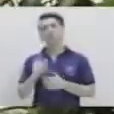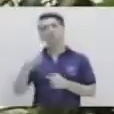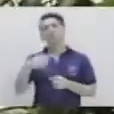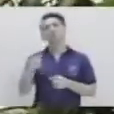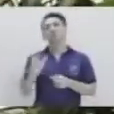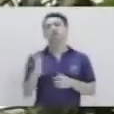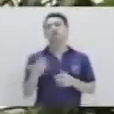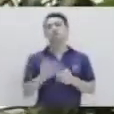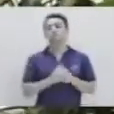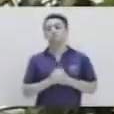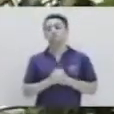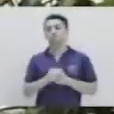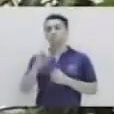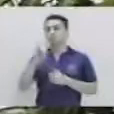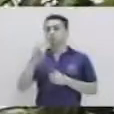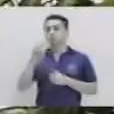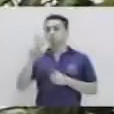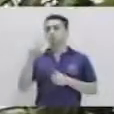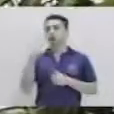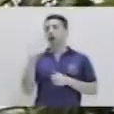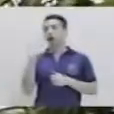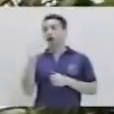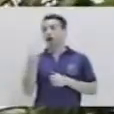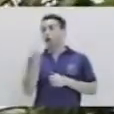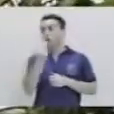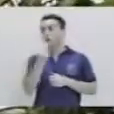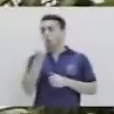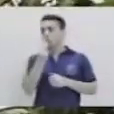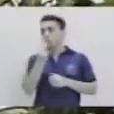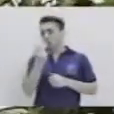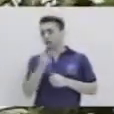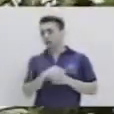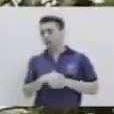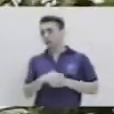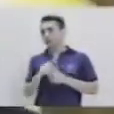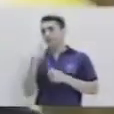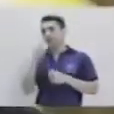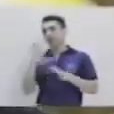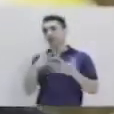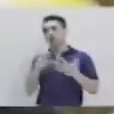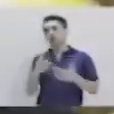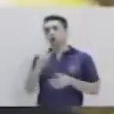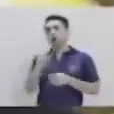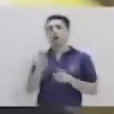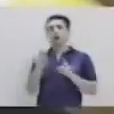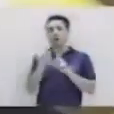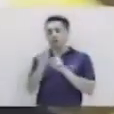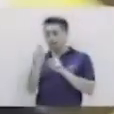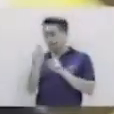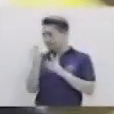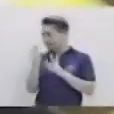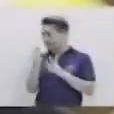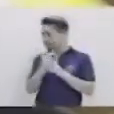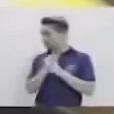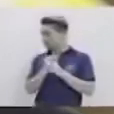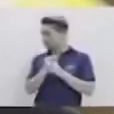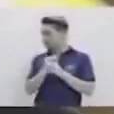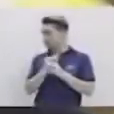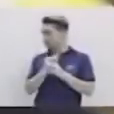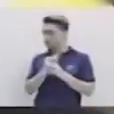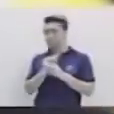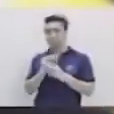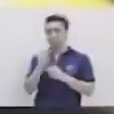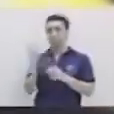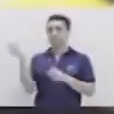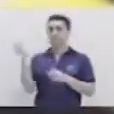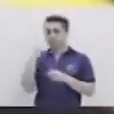La siguiente es uva. La uva para representarla es con su semilla. Entonces hacemos